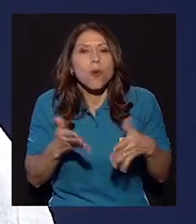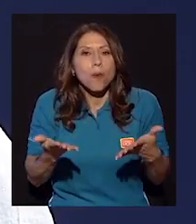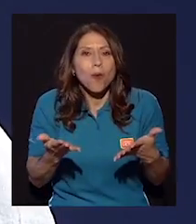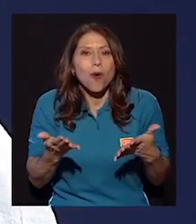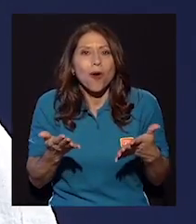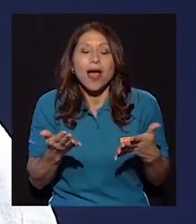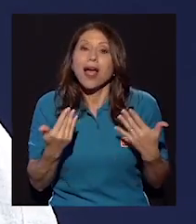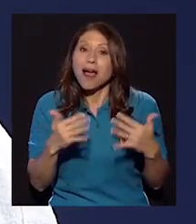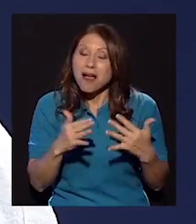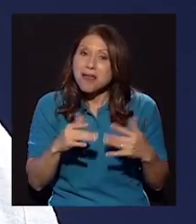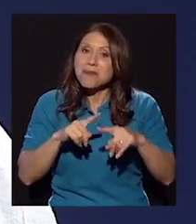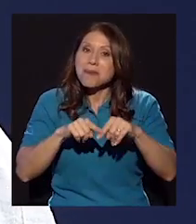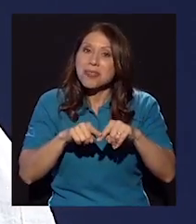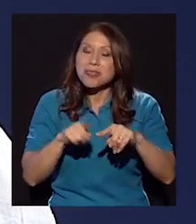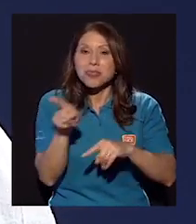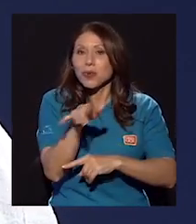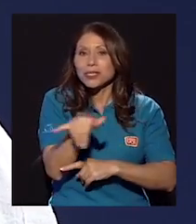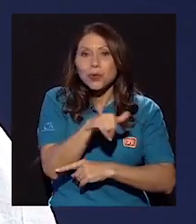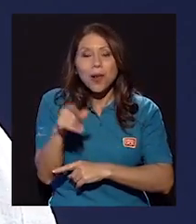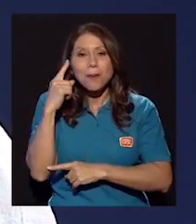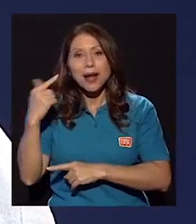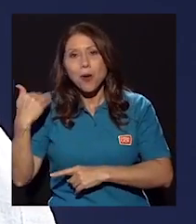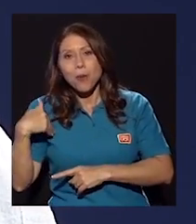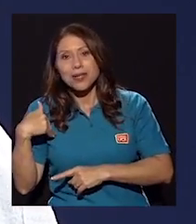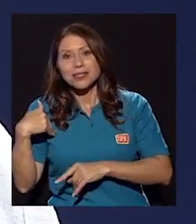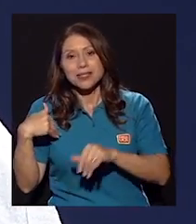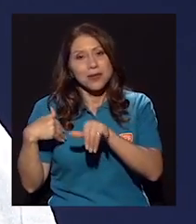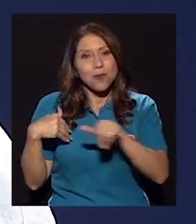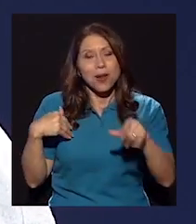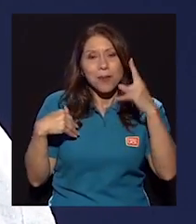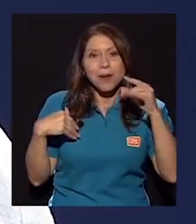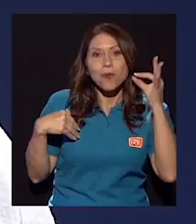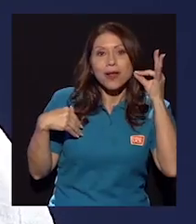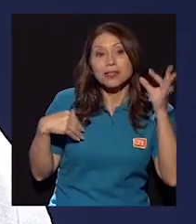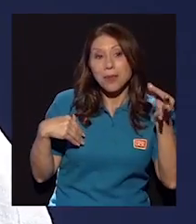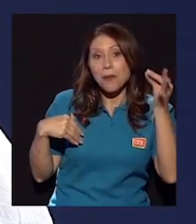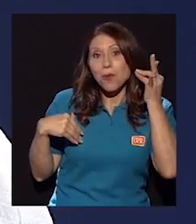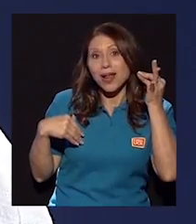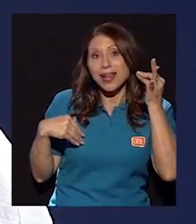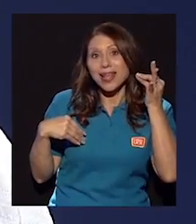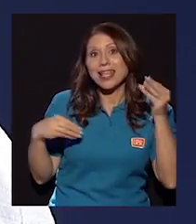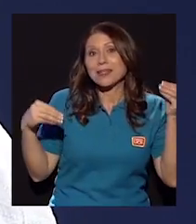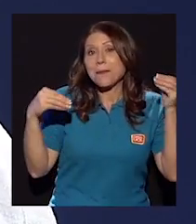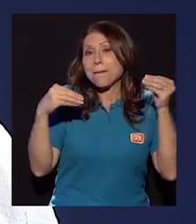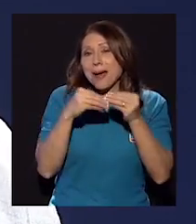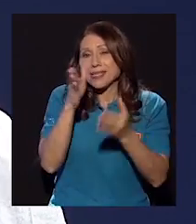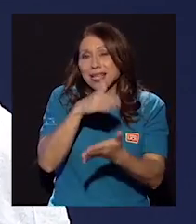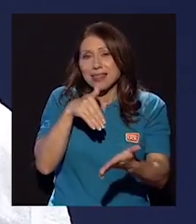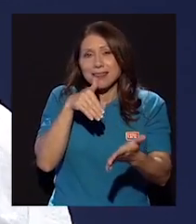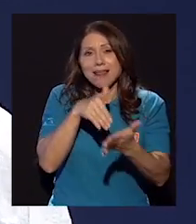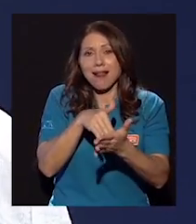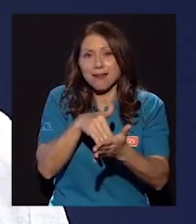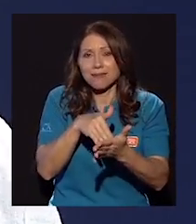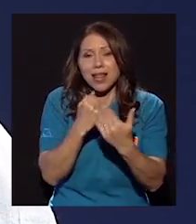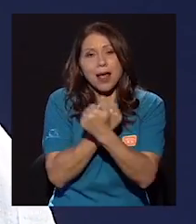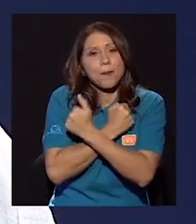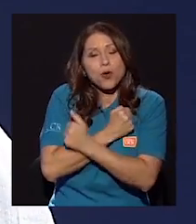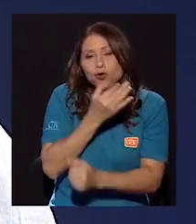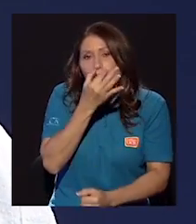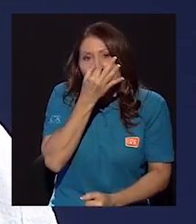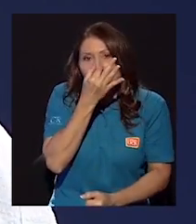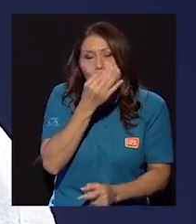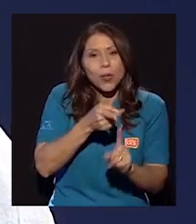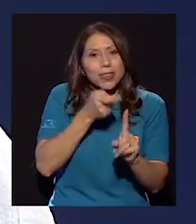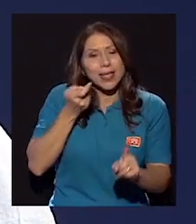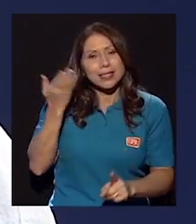para mujeres. Para las mujeres el amor romántico es mucho más central en nuestra identidad, ya desde muy jovencitas,